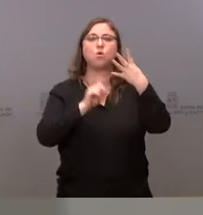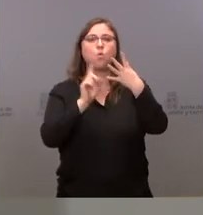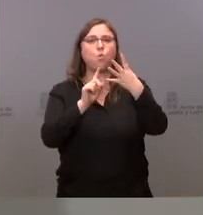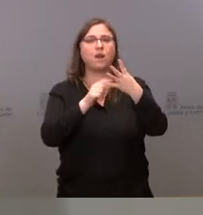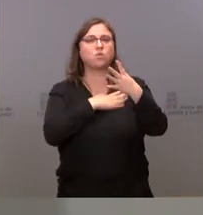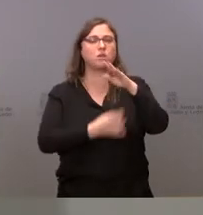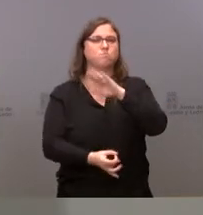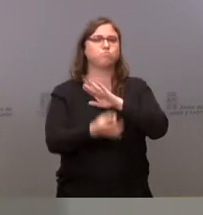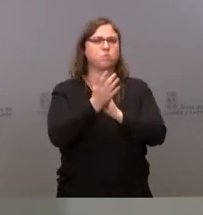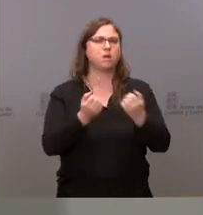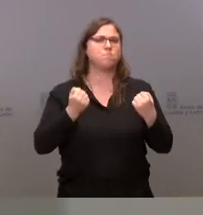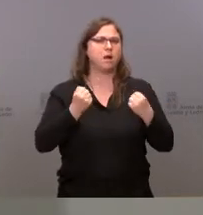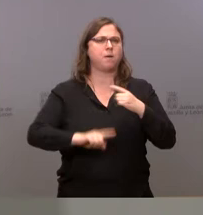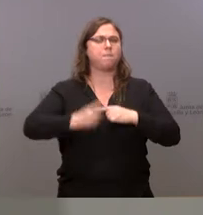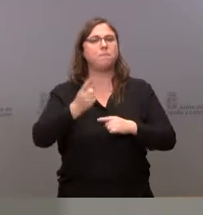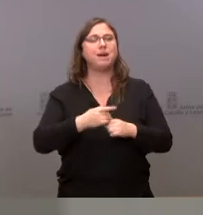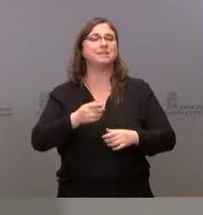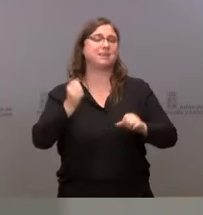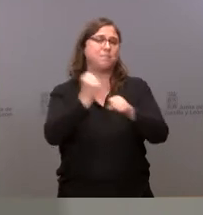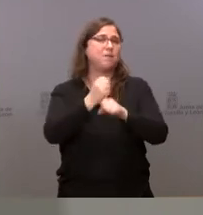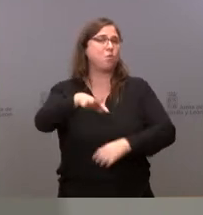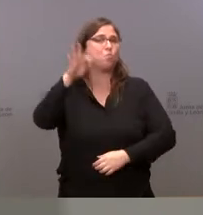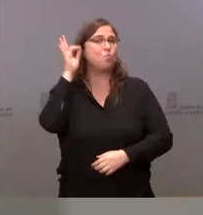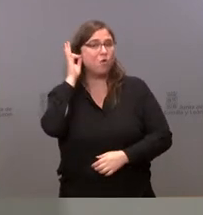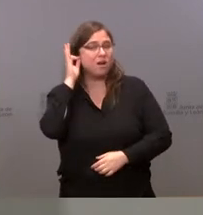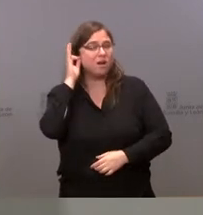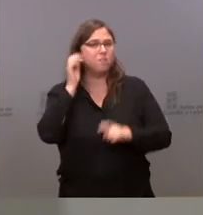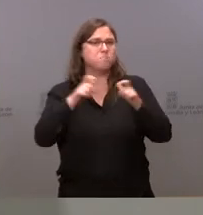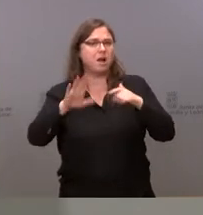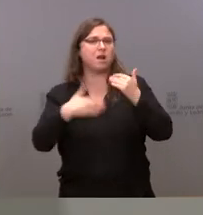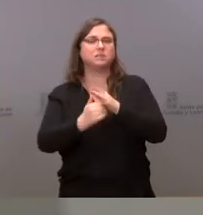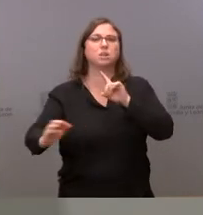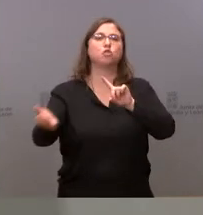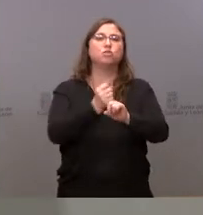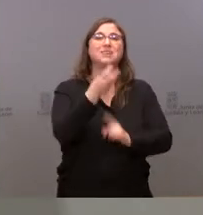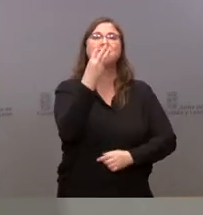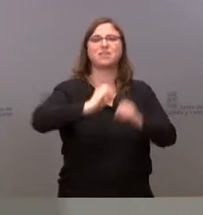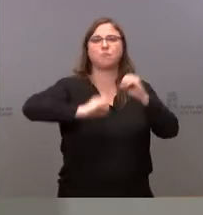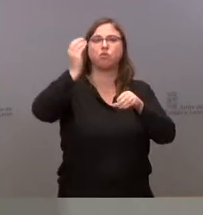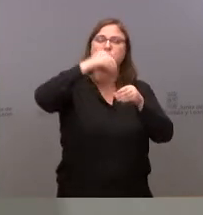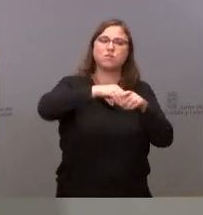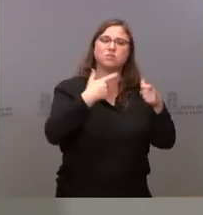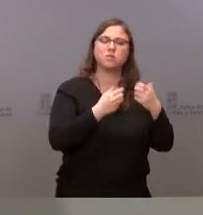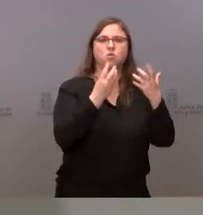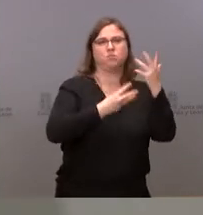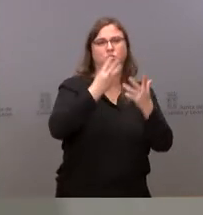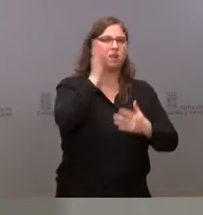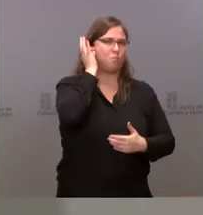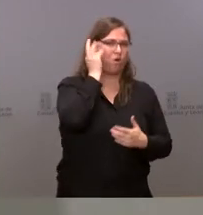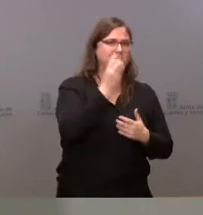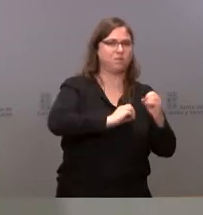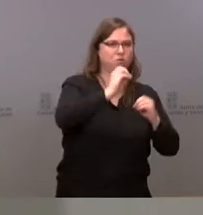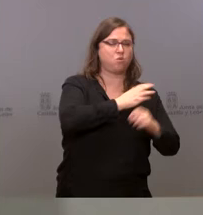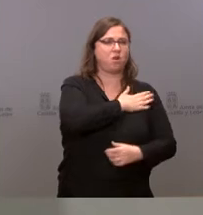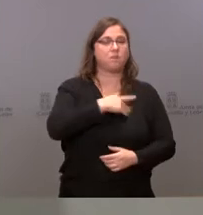incremento del peso del empleo femenino hasta alcanzar el 30% del total en el sector industrial. En quinto lugar, favorecer el